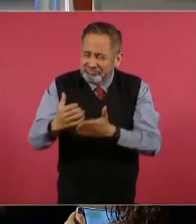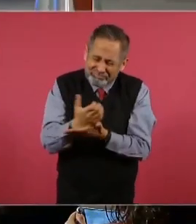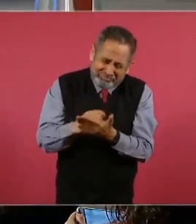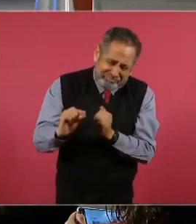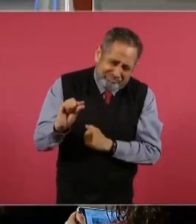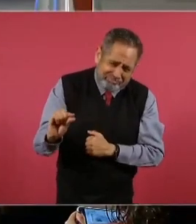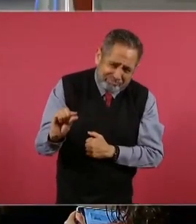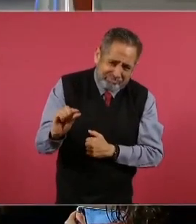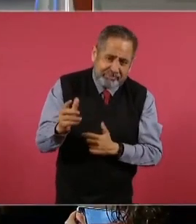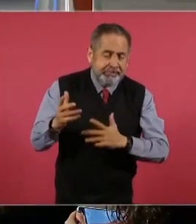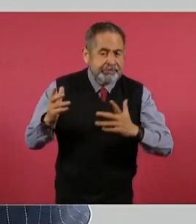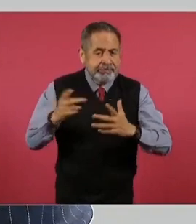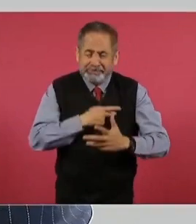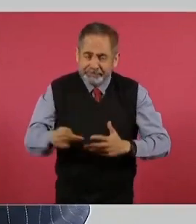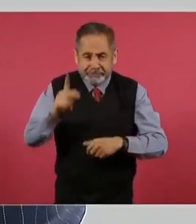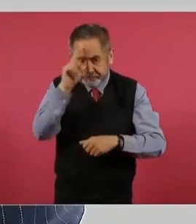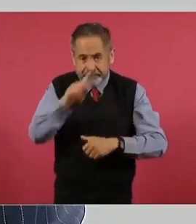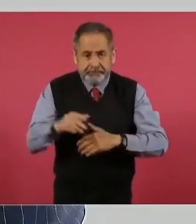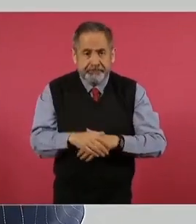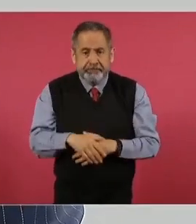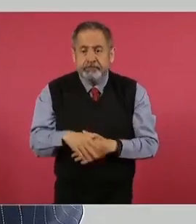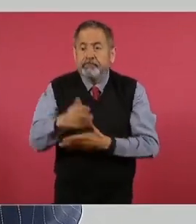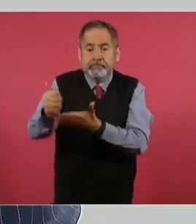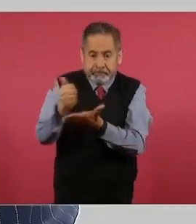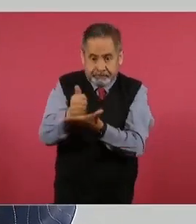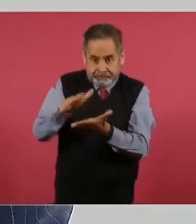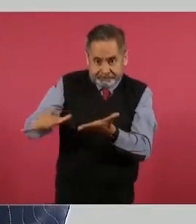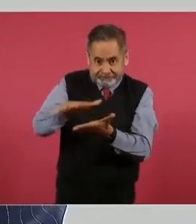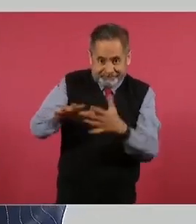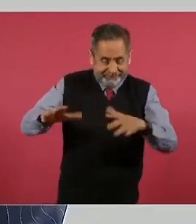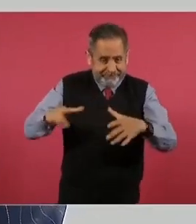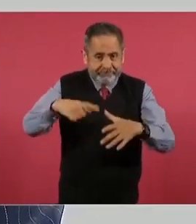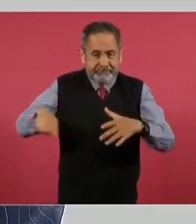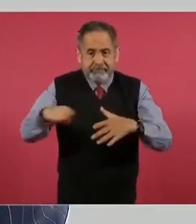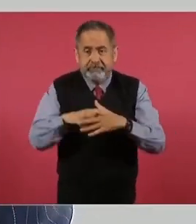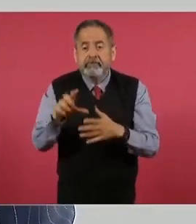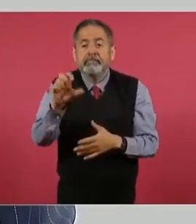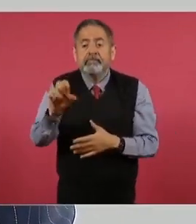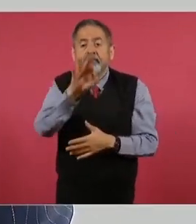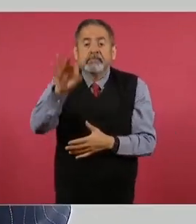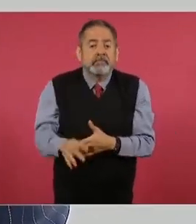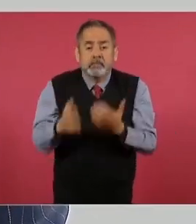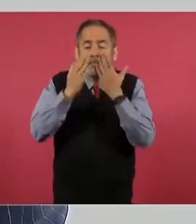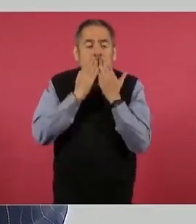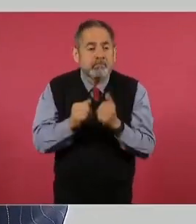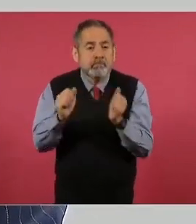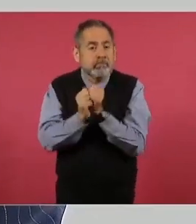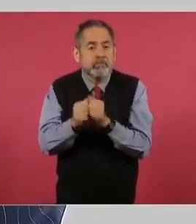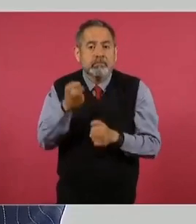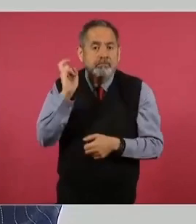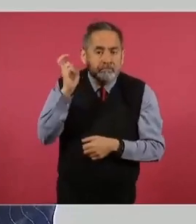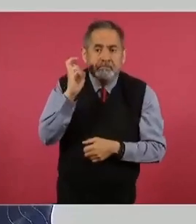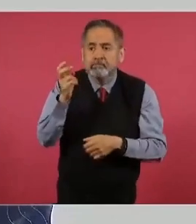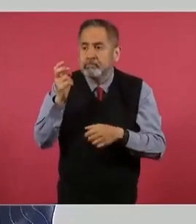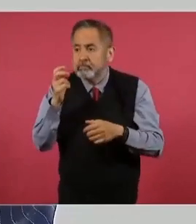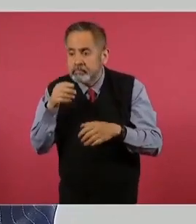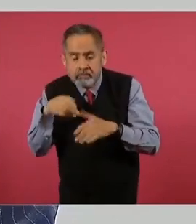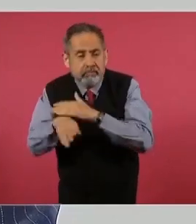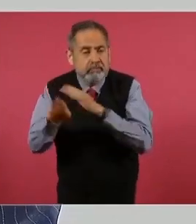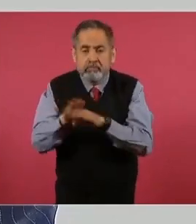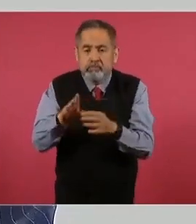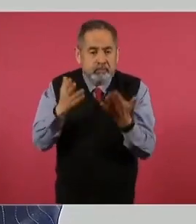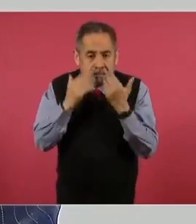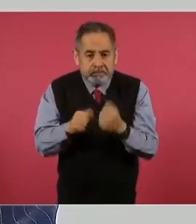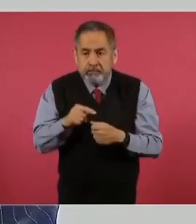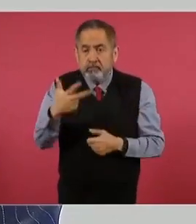En la zona urbana, el sesenta por ciento de la población no tiene acceso a servicio de transporte colectivo. El ocho por ciento de